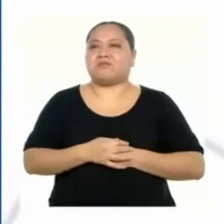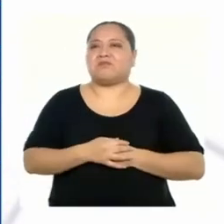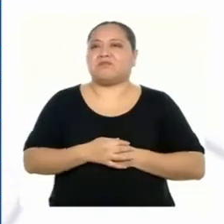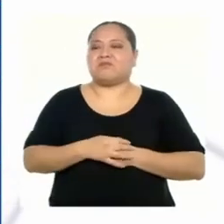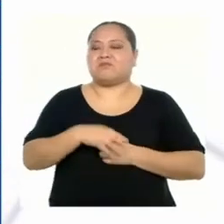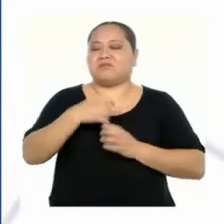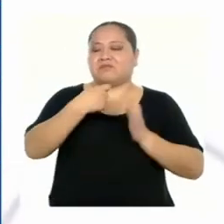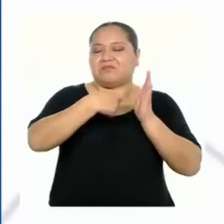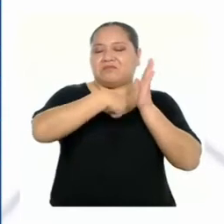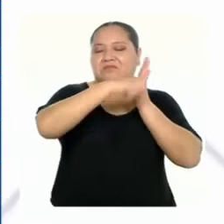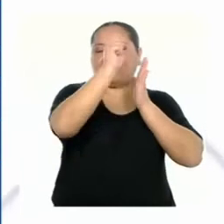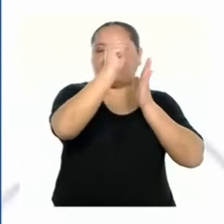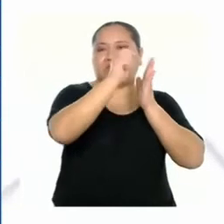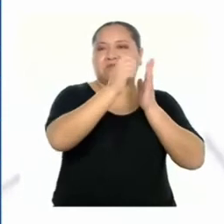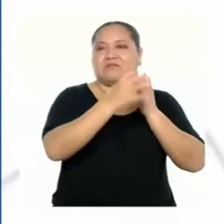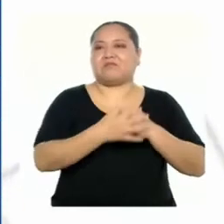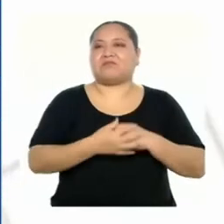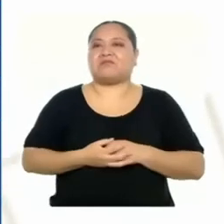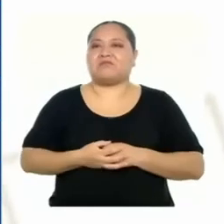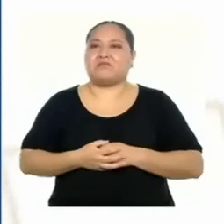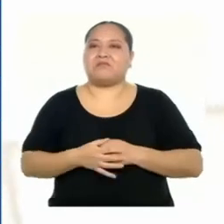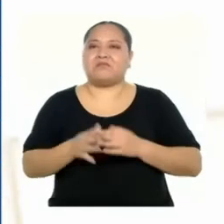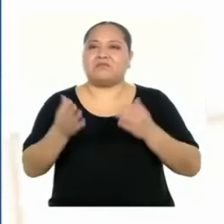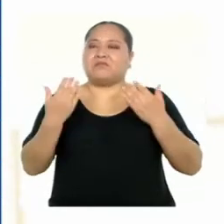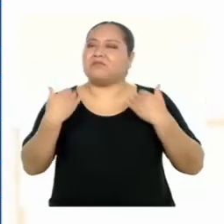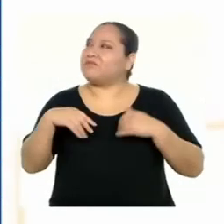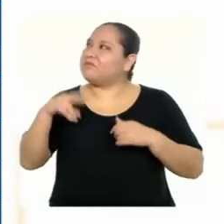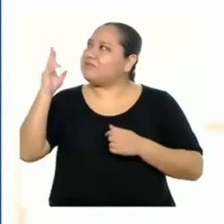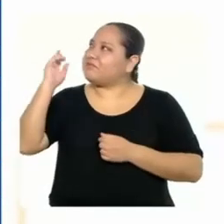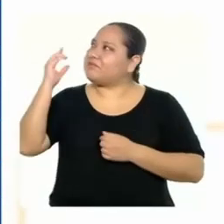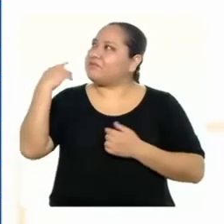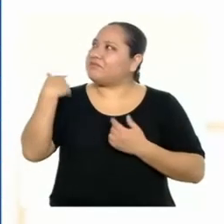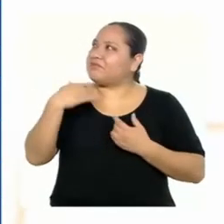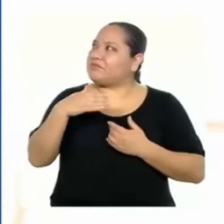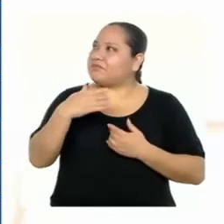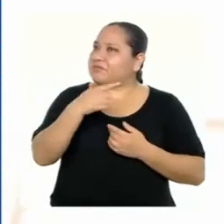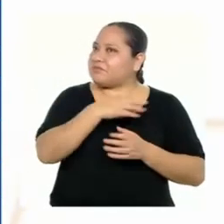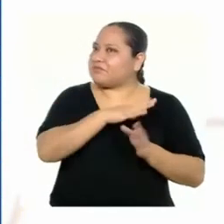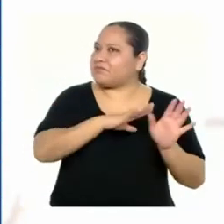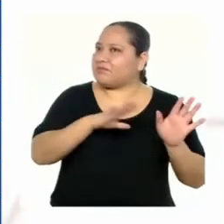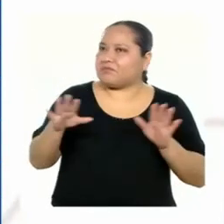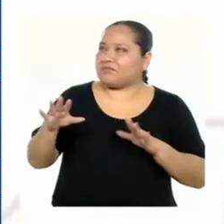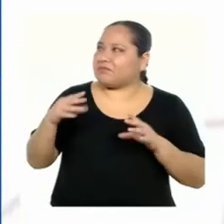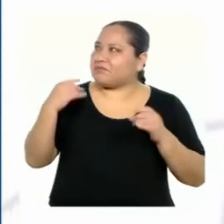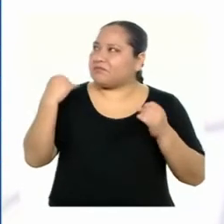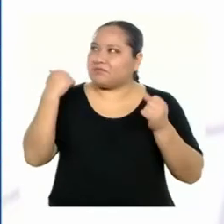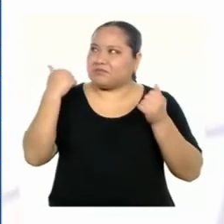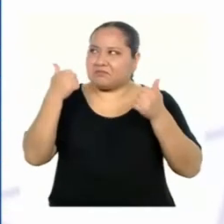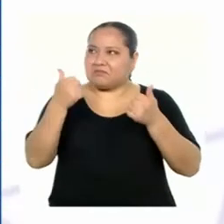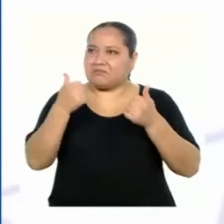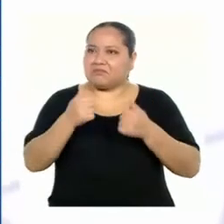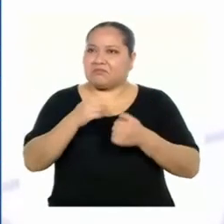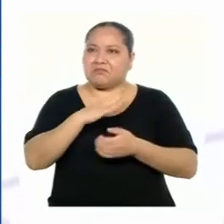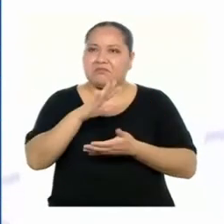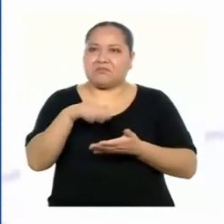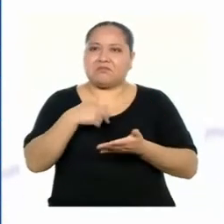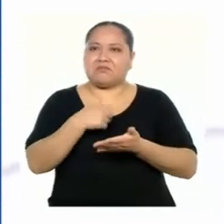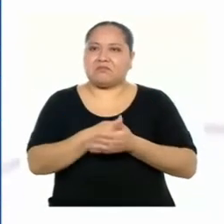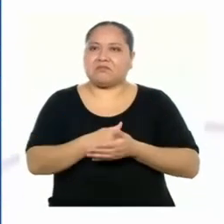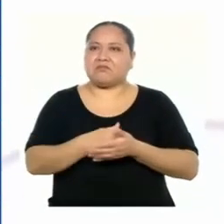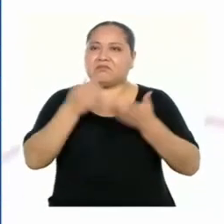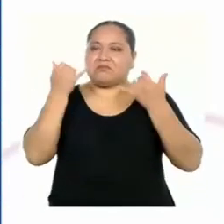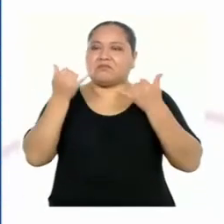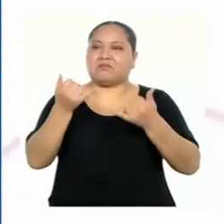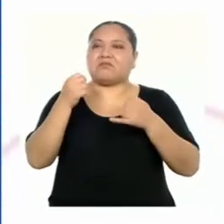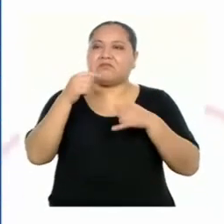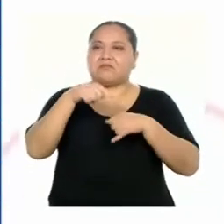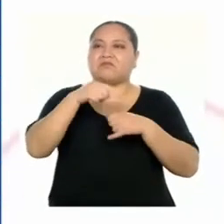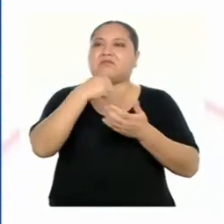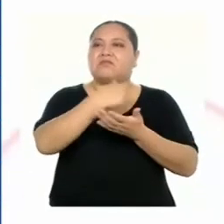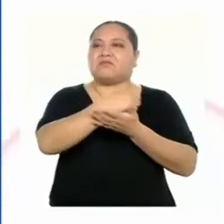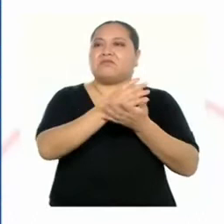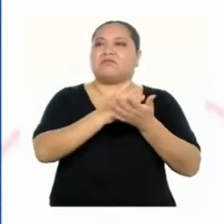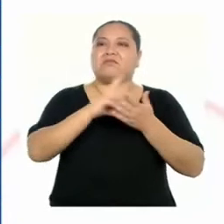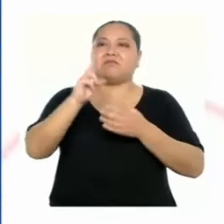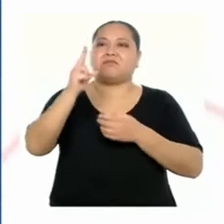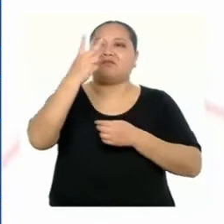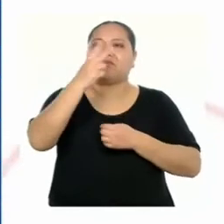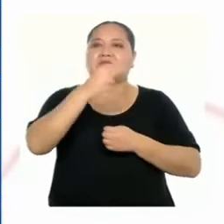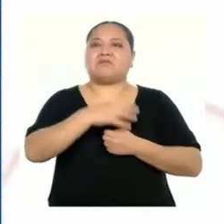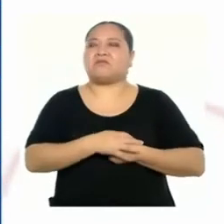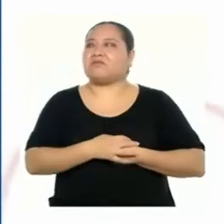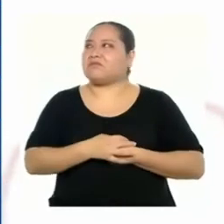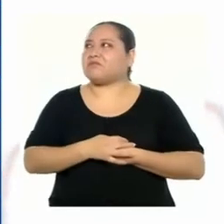Doble check. Profesora, hasta el momento hemos cumplido todo. Ahora toca la fase dos.